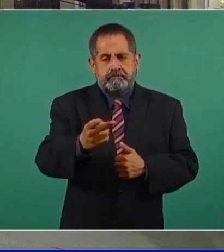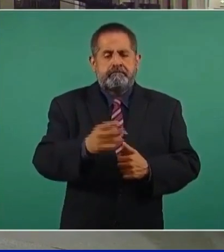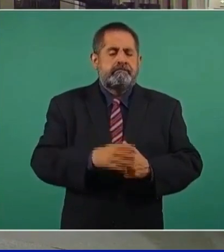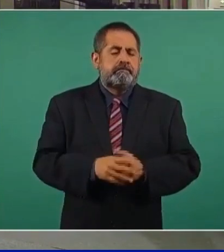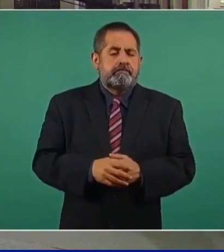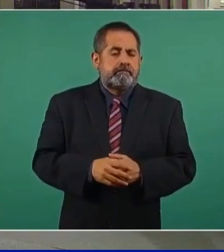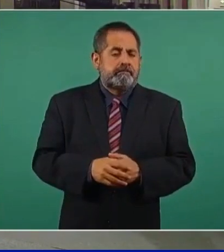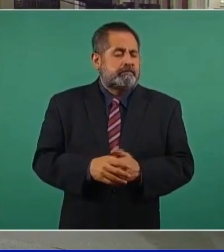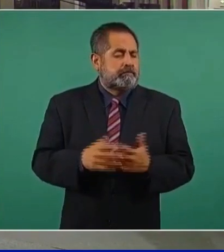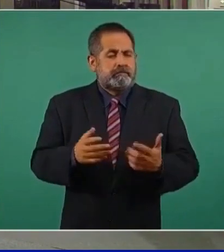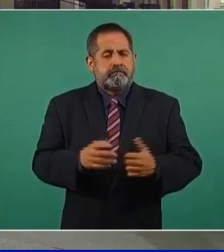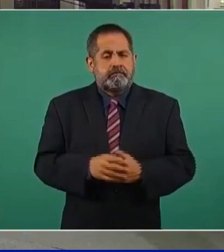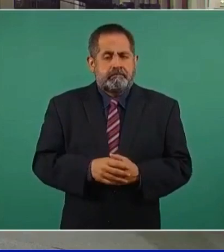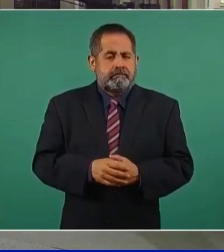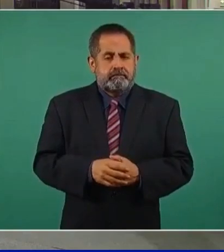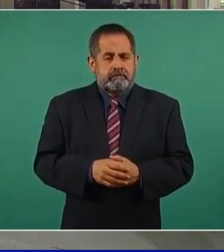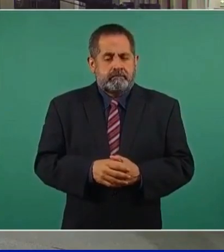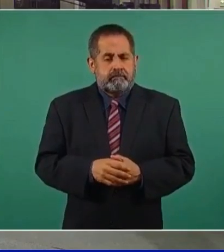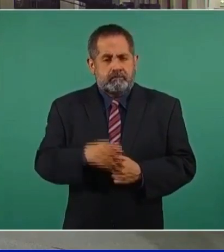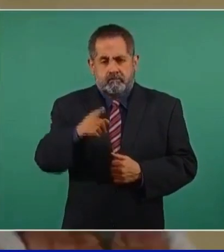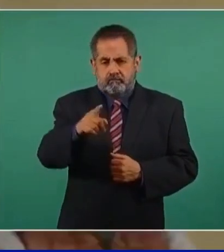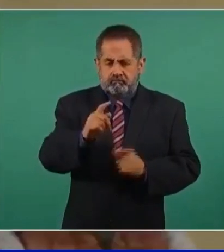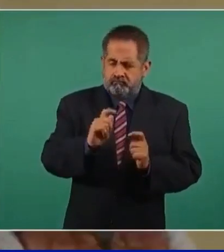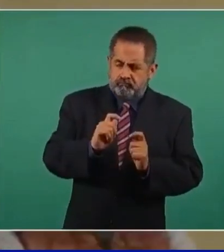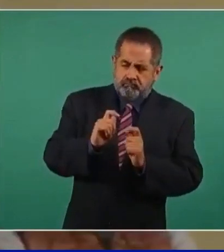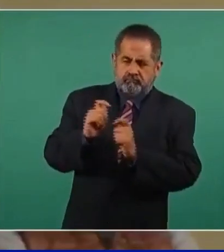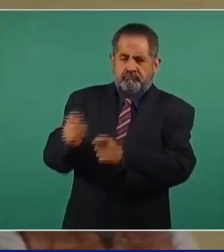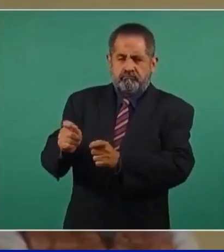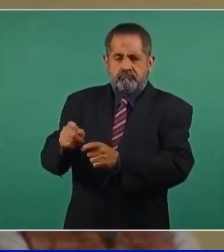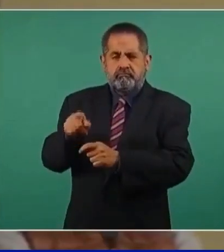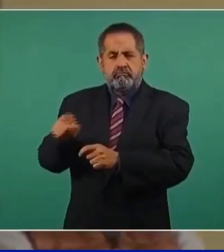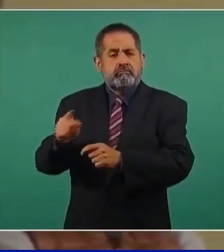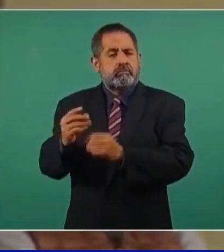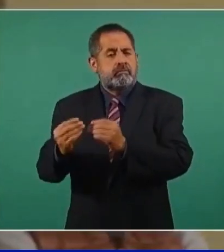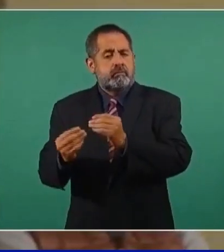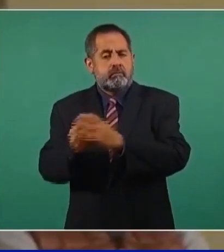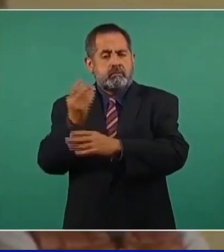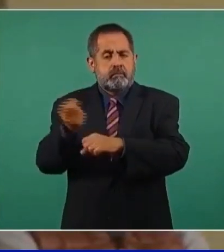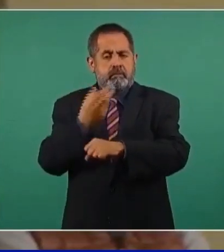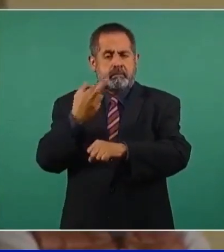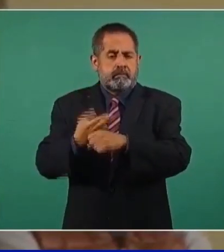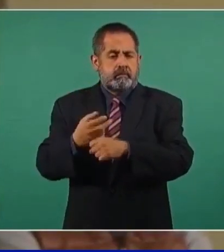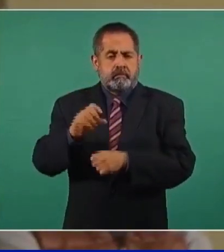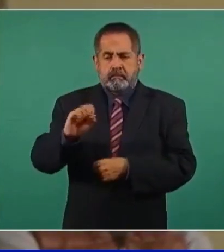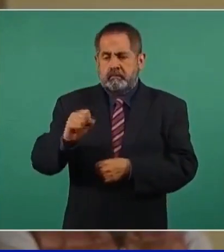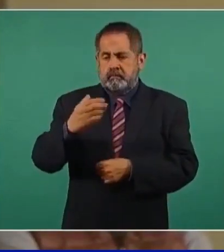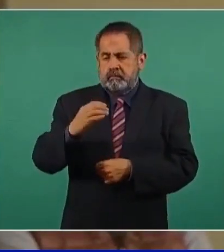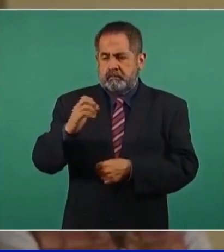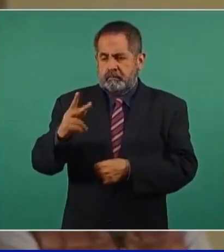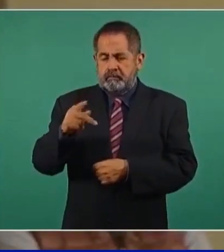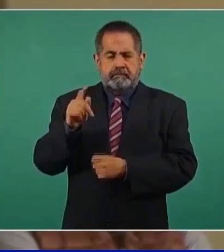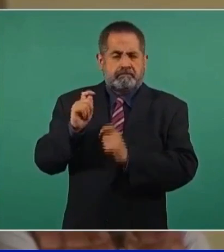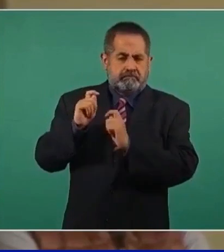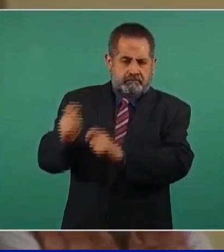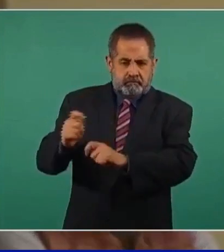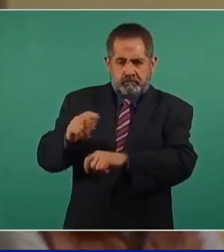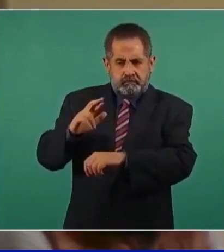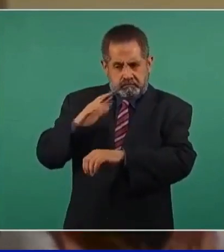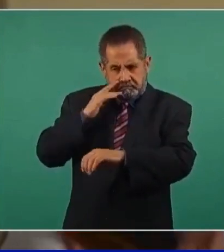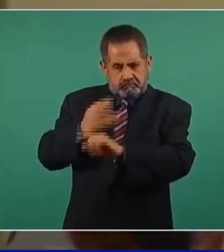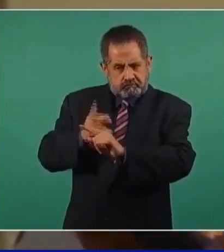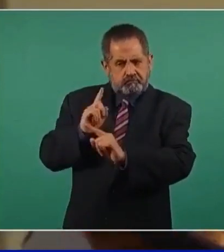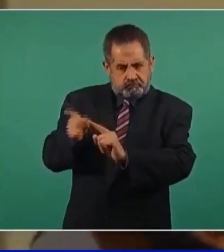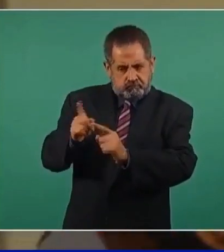¿qué le encargó usted al nuevo secretario de Hacienda, Crédito Público, sobre